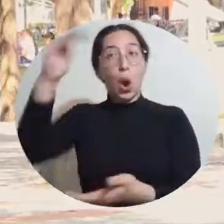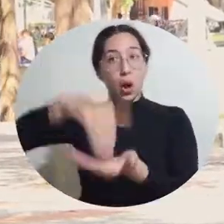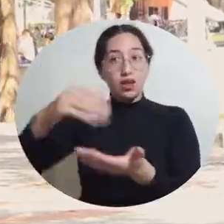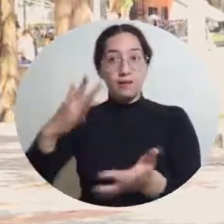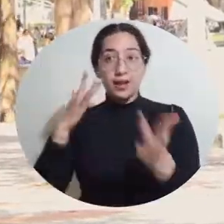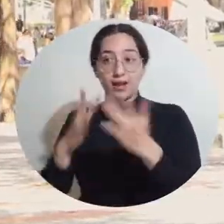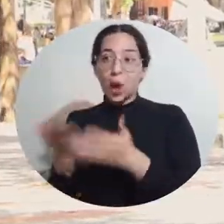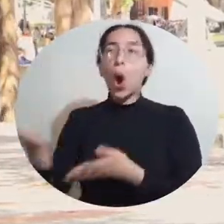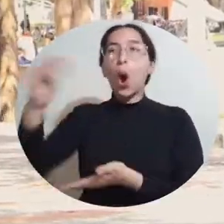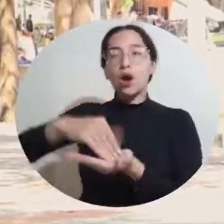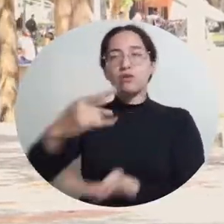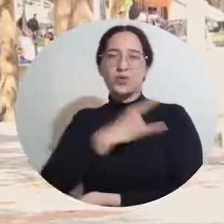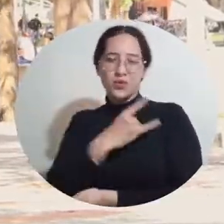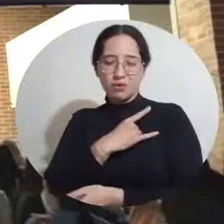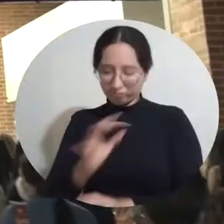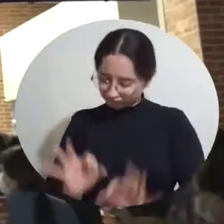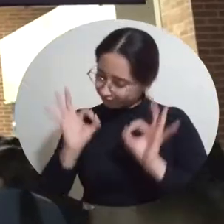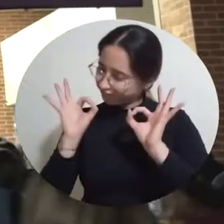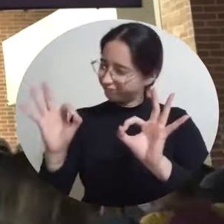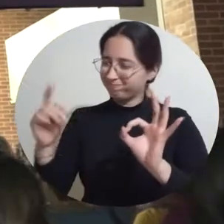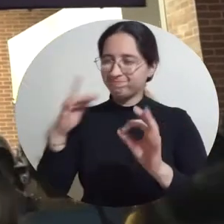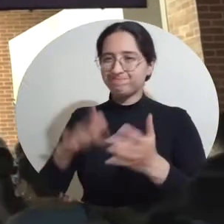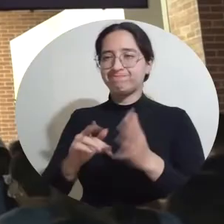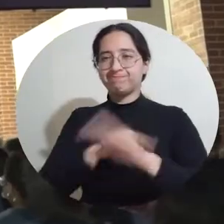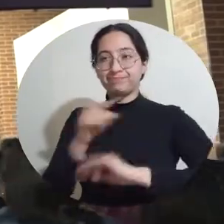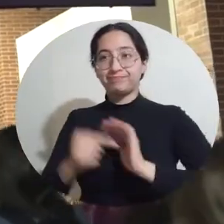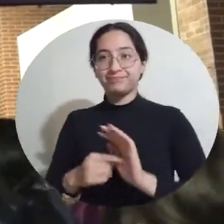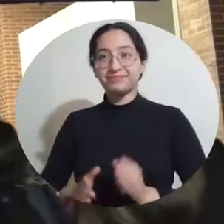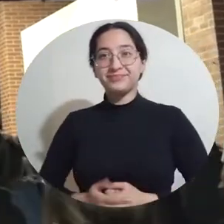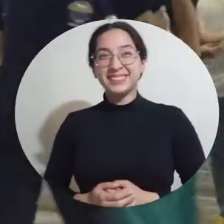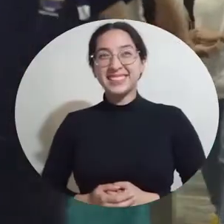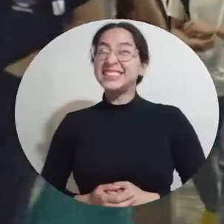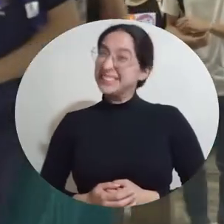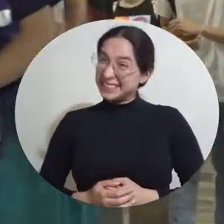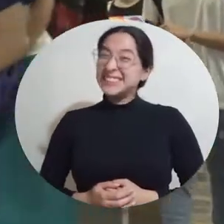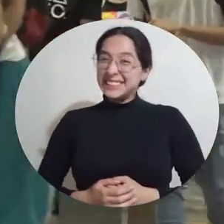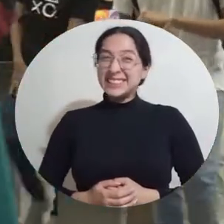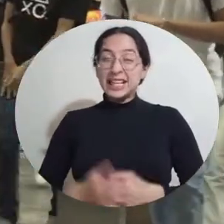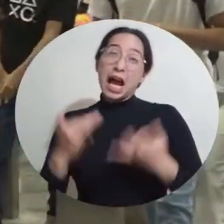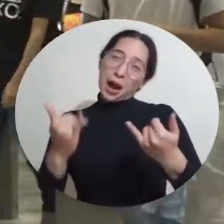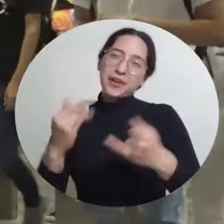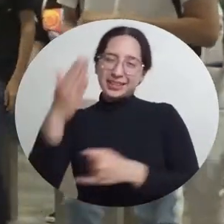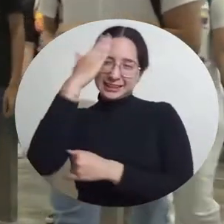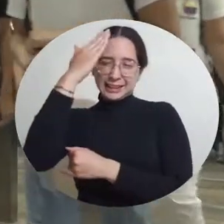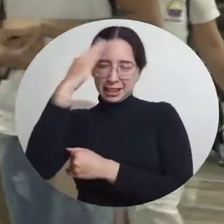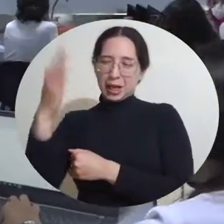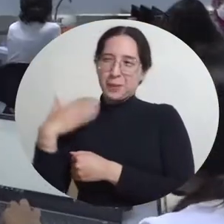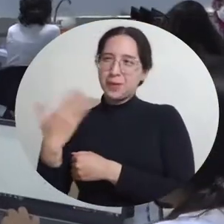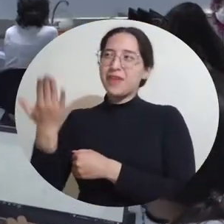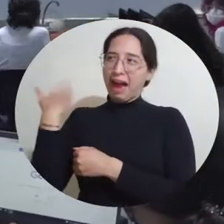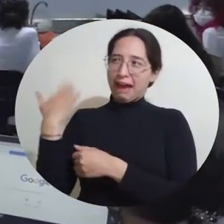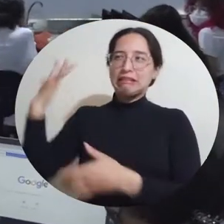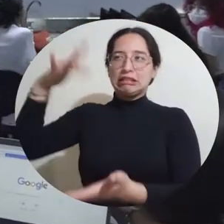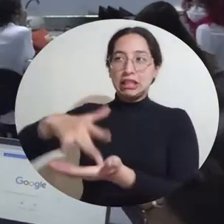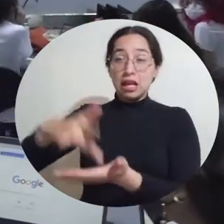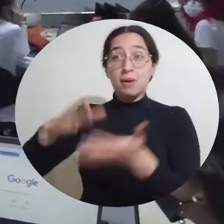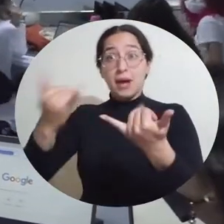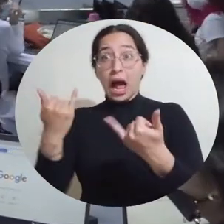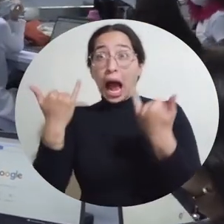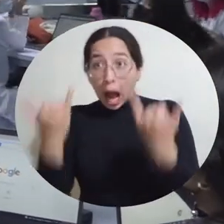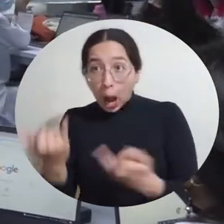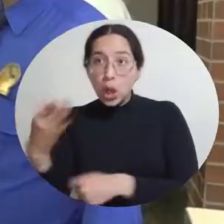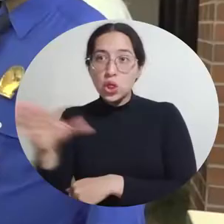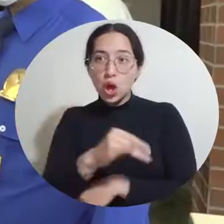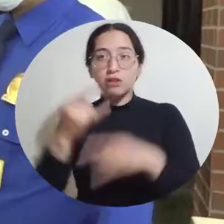universidad de forma plena, de forma segura. Como en los viejos tiempos, pero esta vez todos con tapabocas, Unimagdalena recobró la vida